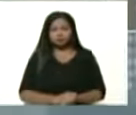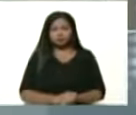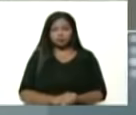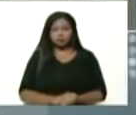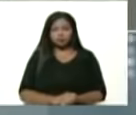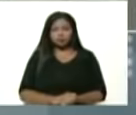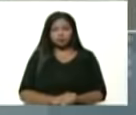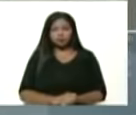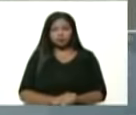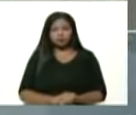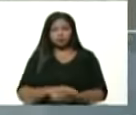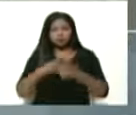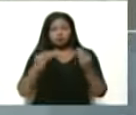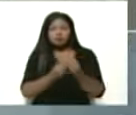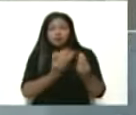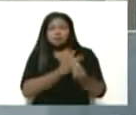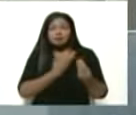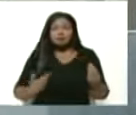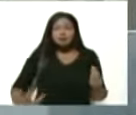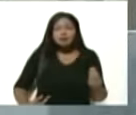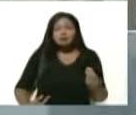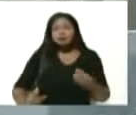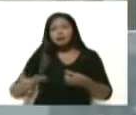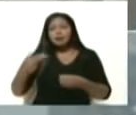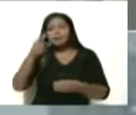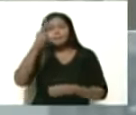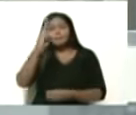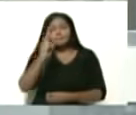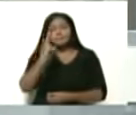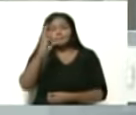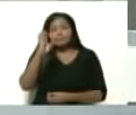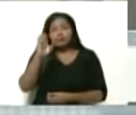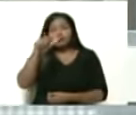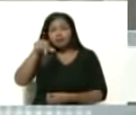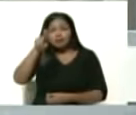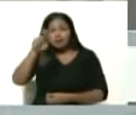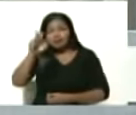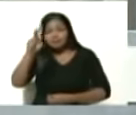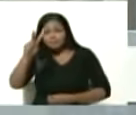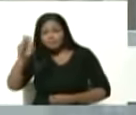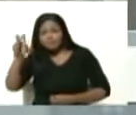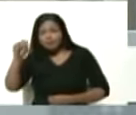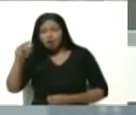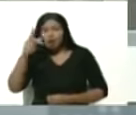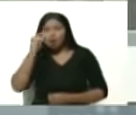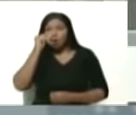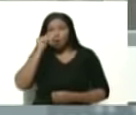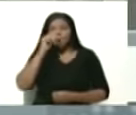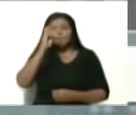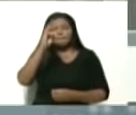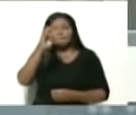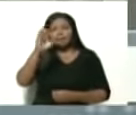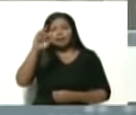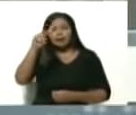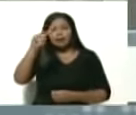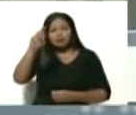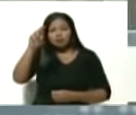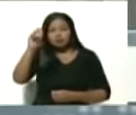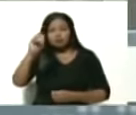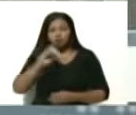acompañado del presidente de Pequibén, Pedro Teyechea Ruiz,